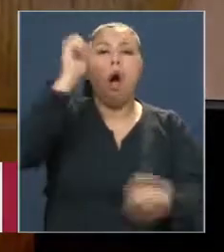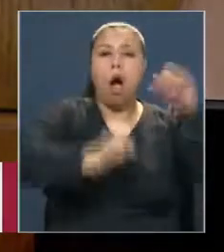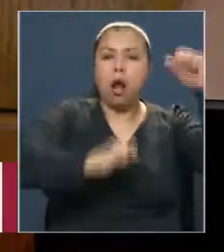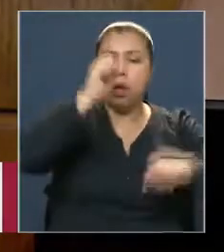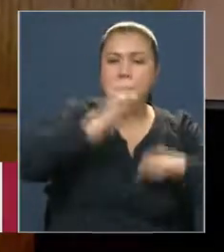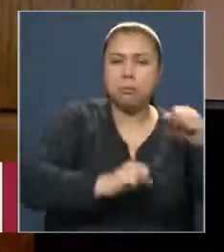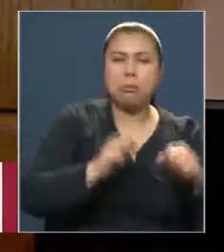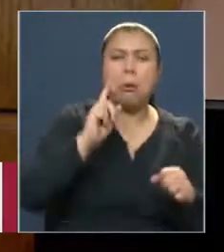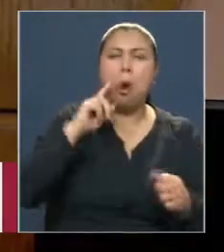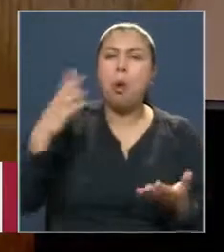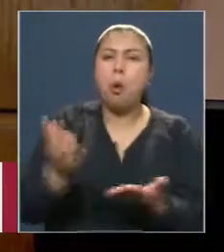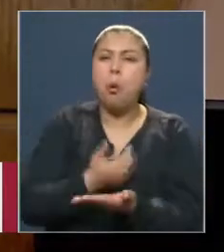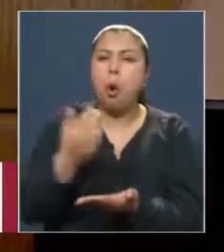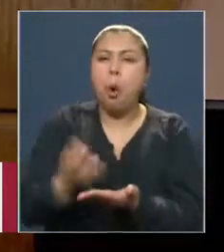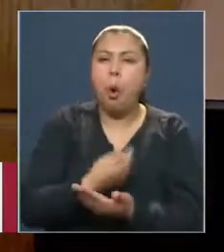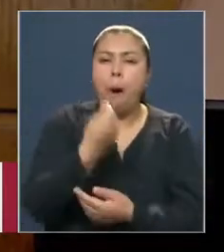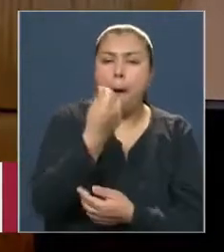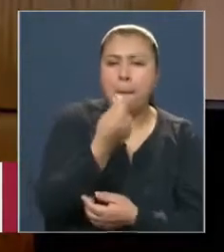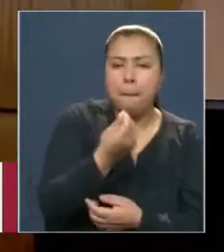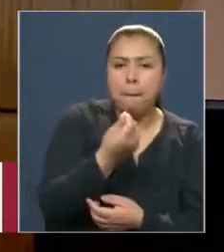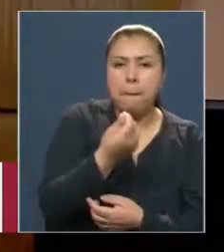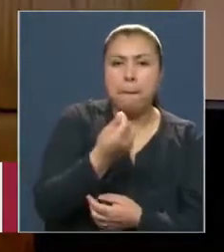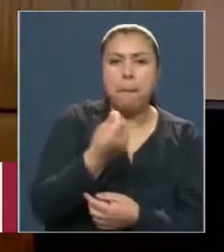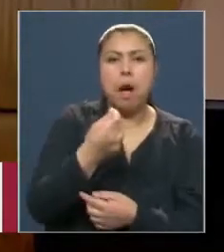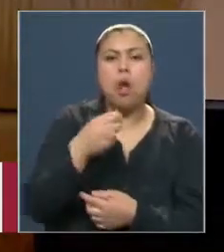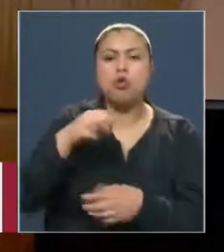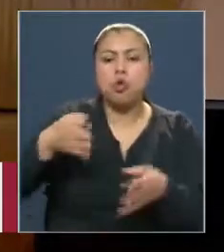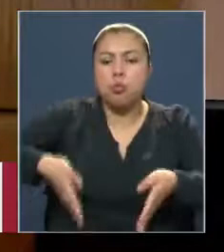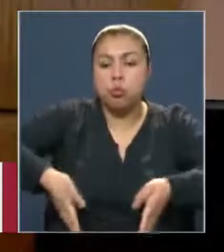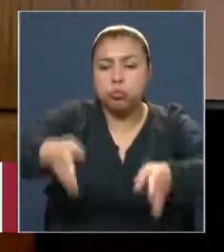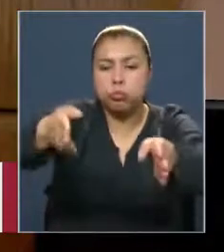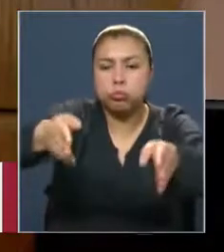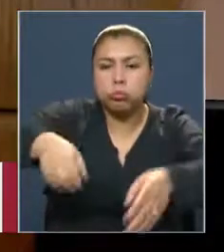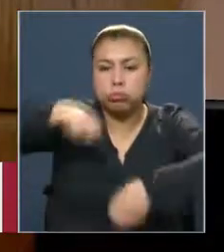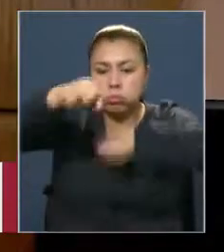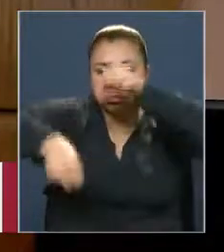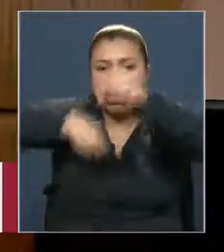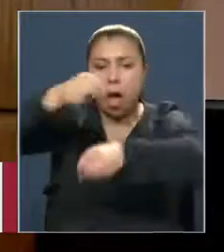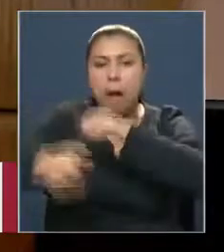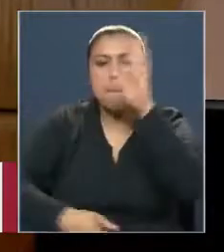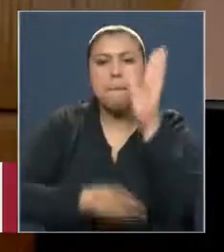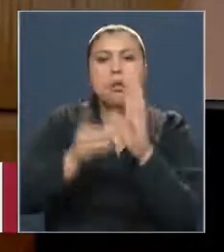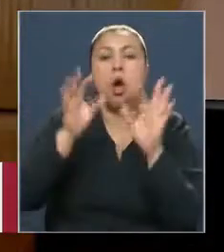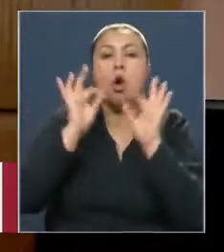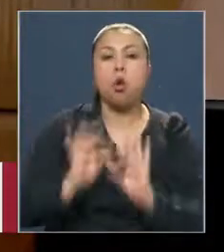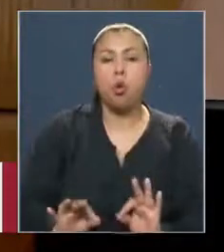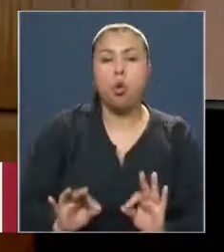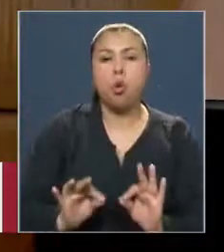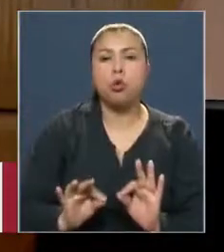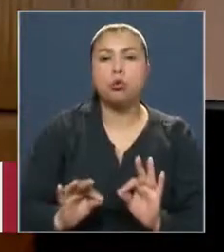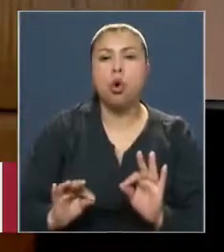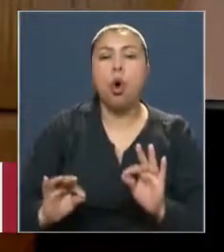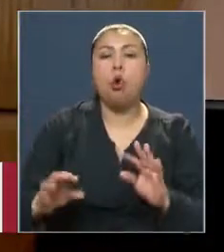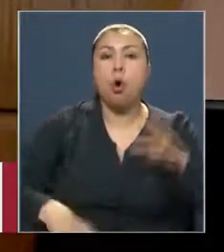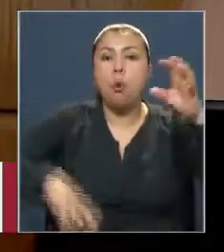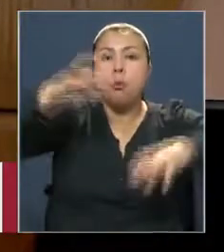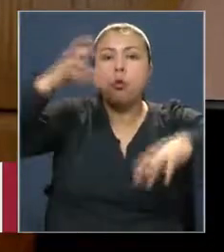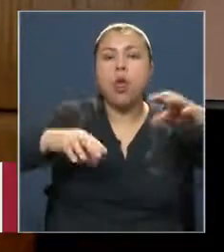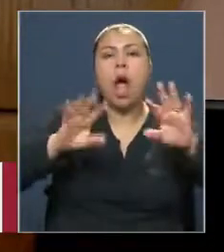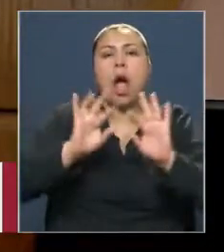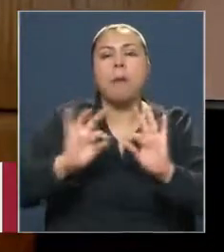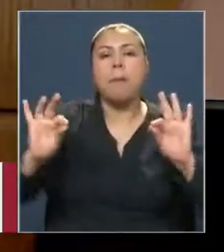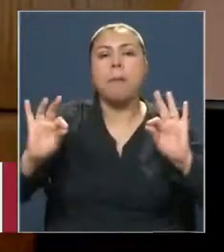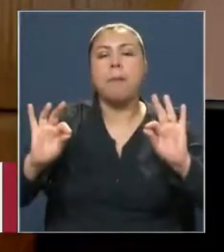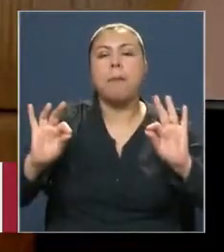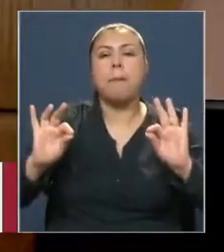ganancias? Con un proyecto de una autopista muy invasiva en vez de desarrollar justamente un camino de montaña que integra armónicamente a